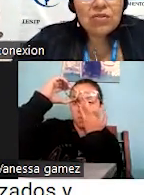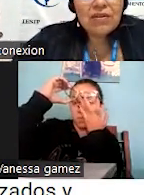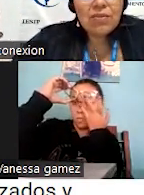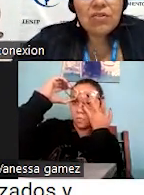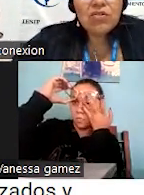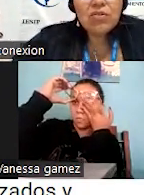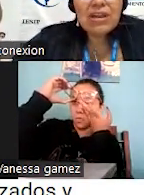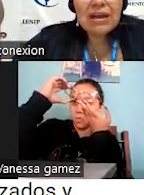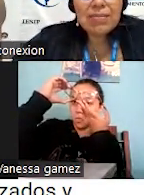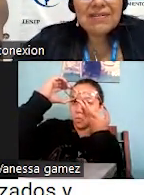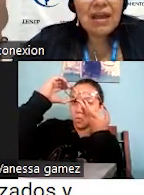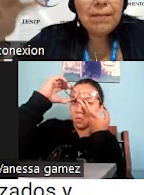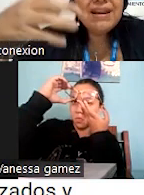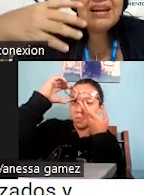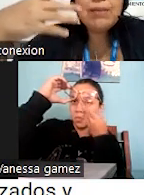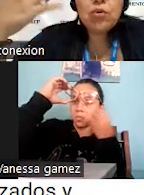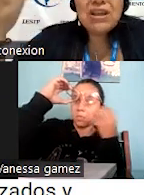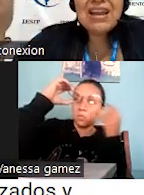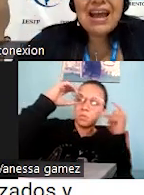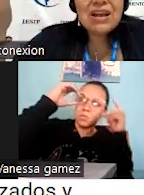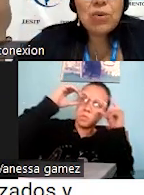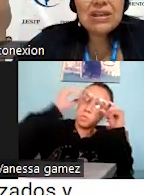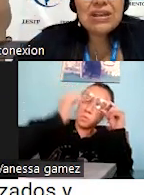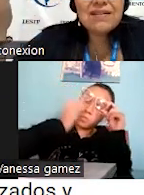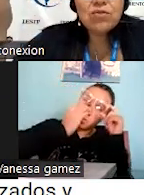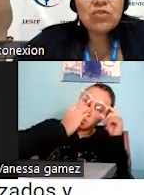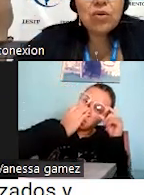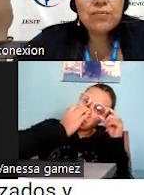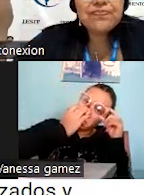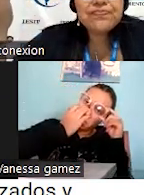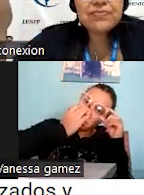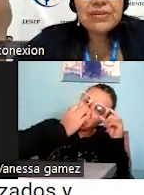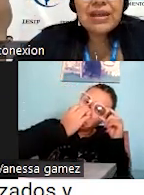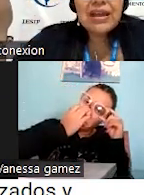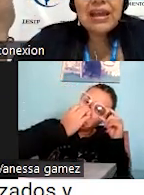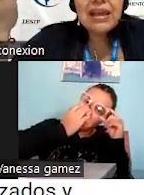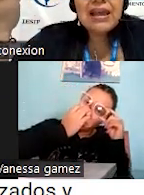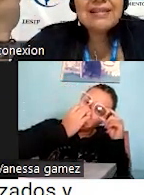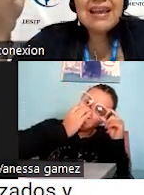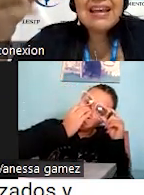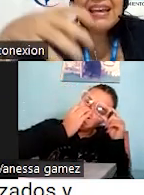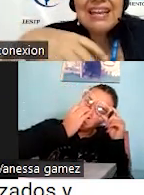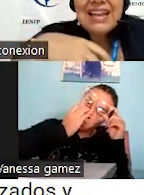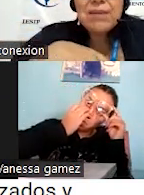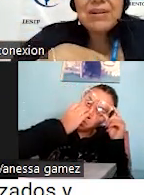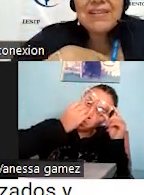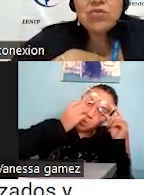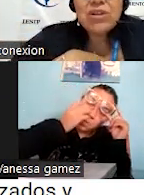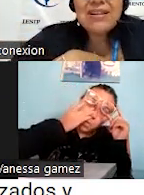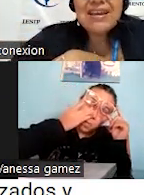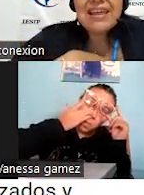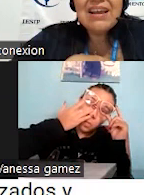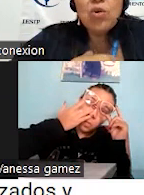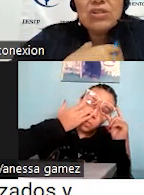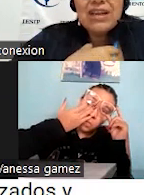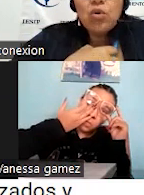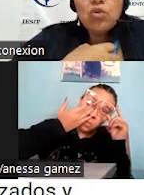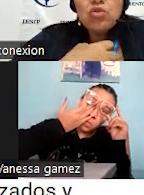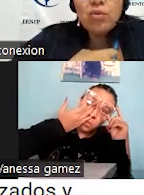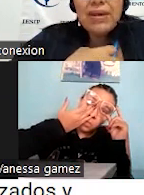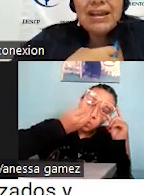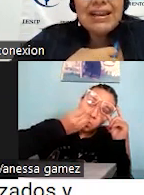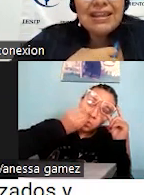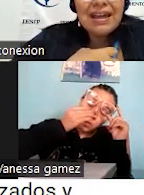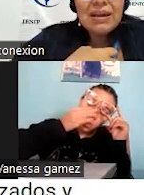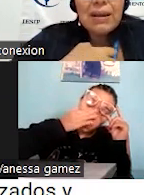en la prestación de servicios, sino en la capacidad para responder ante cualquier situación. Y las empresas turísticas deben contar